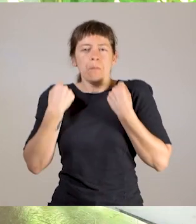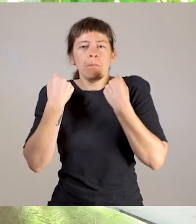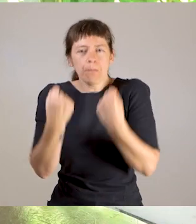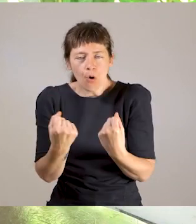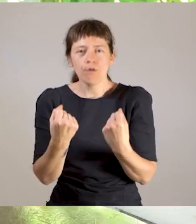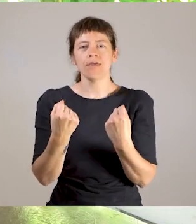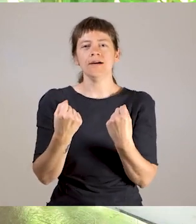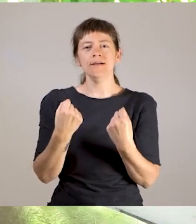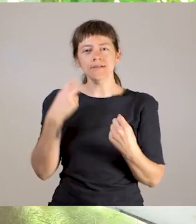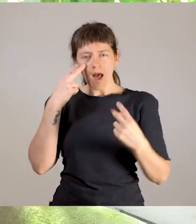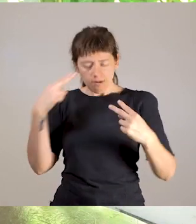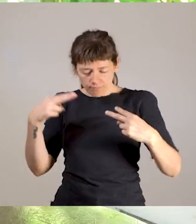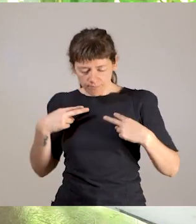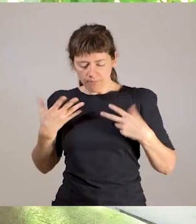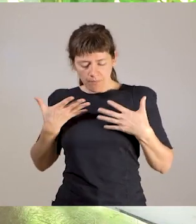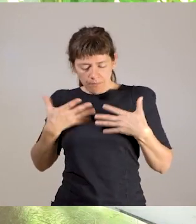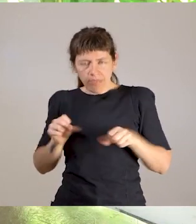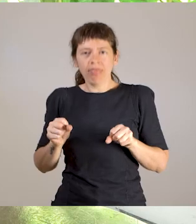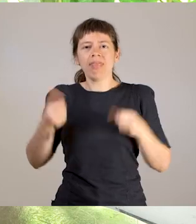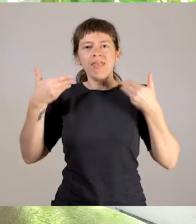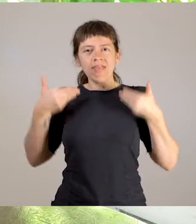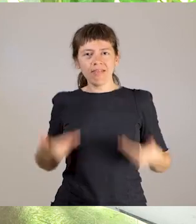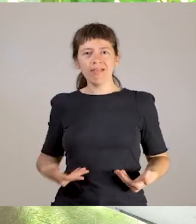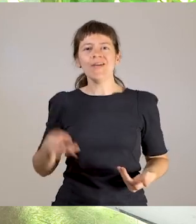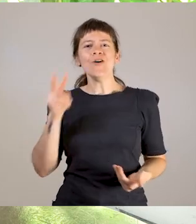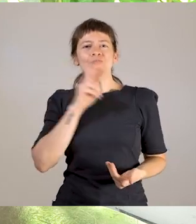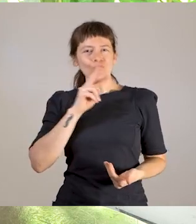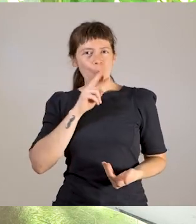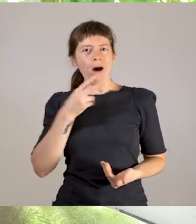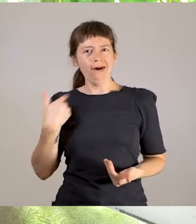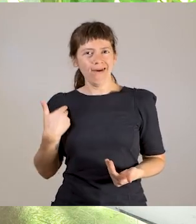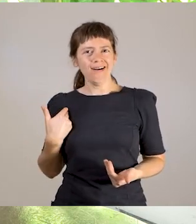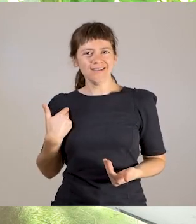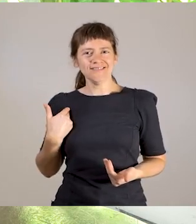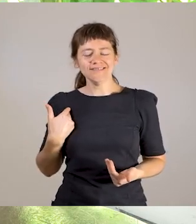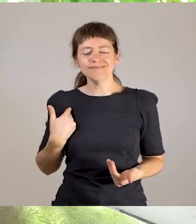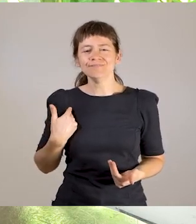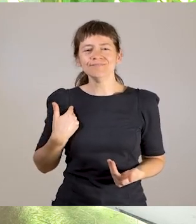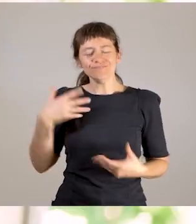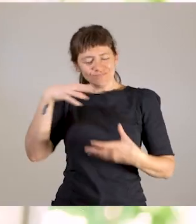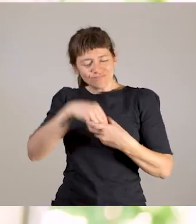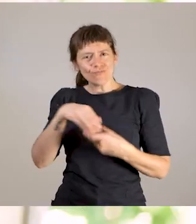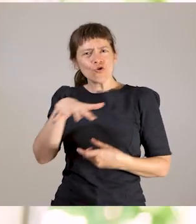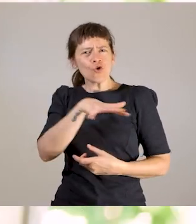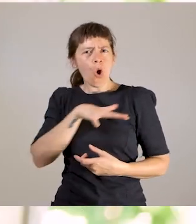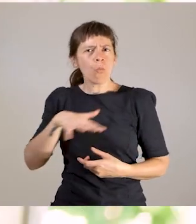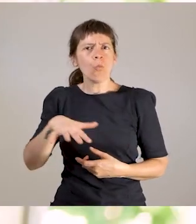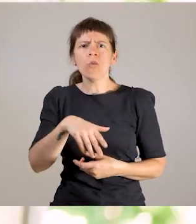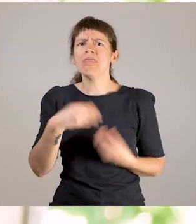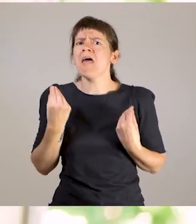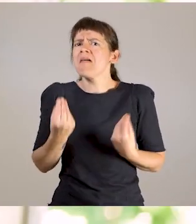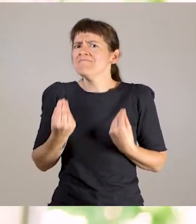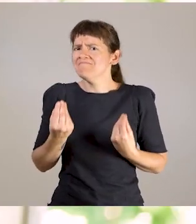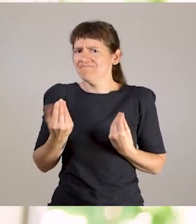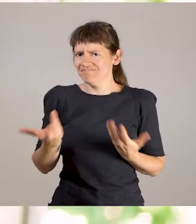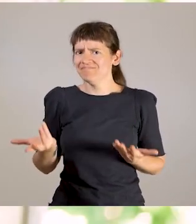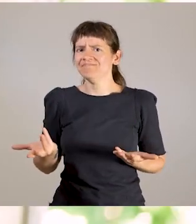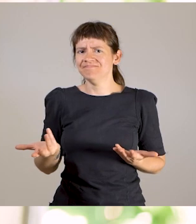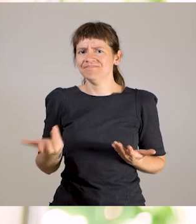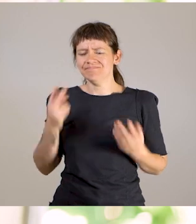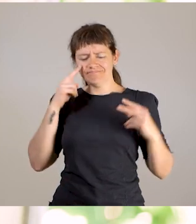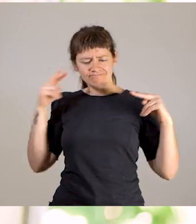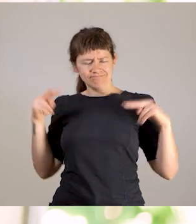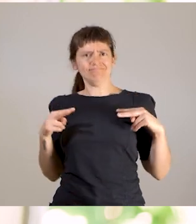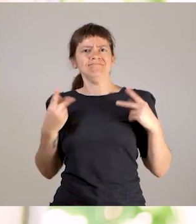florecer de las mujeres indígenas, que incluso está siendo cuestionado dentro de las comunidades, ¿no? Para la cosmovisión andina, la